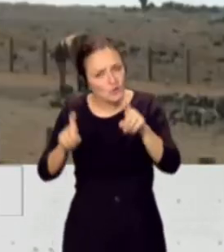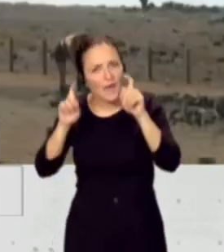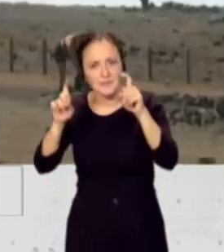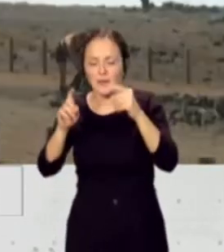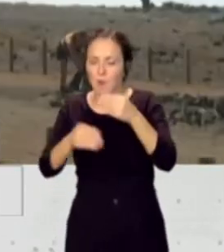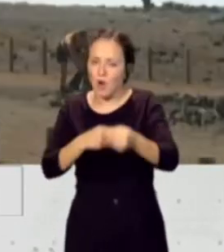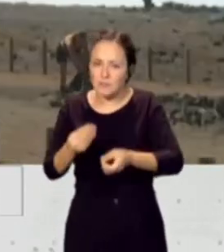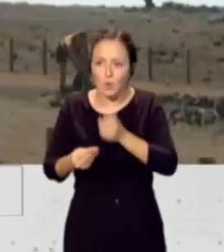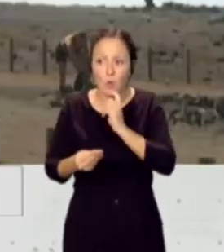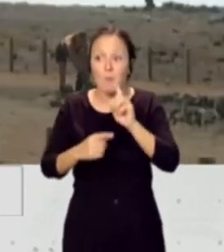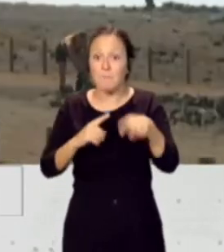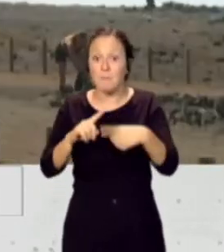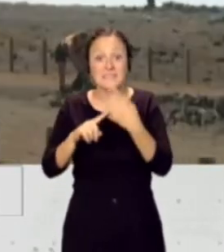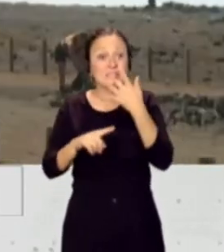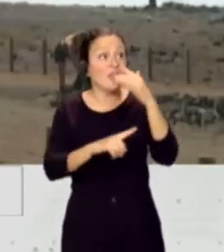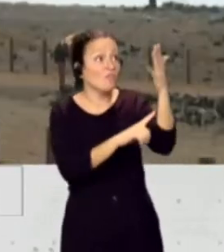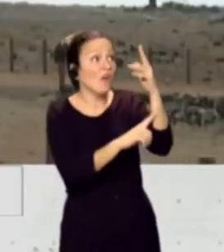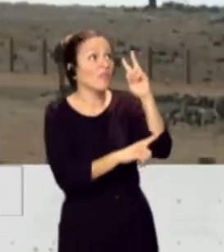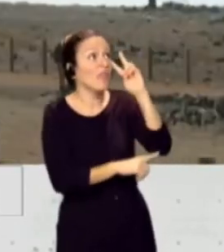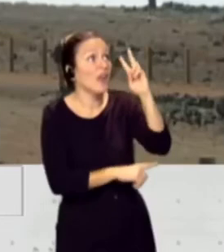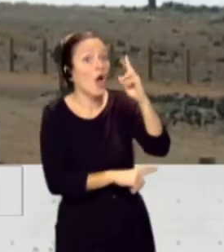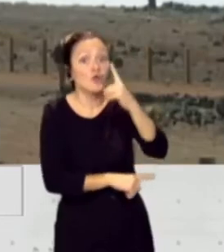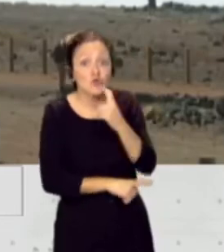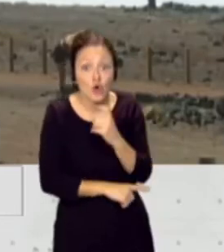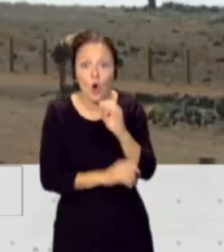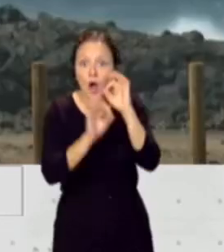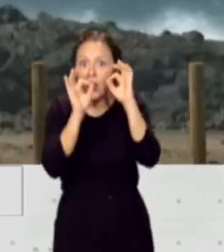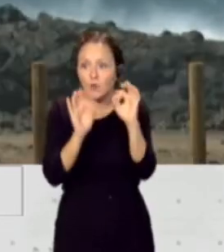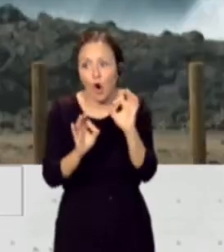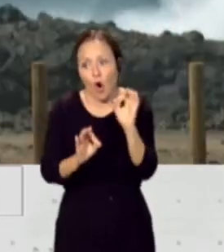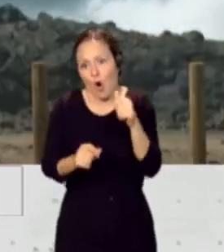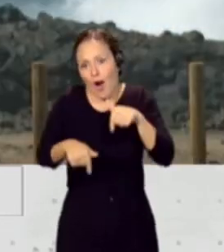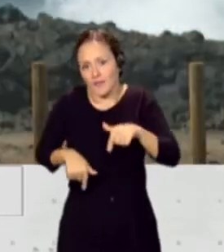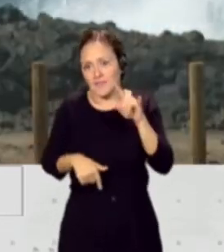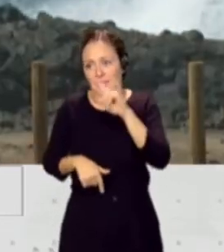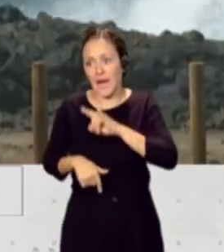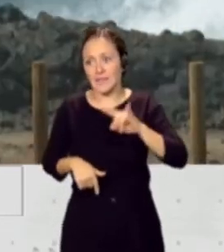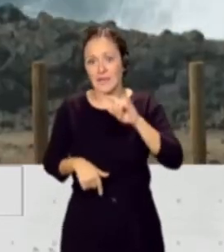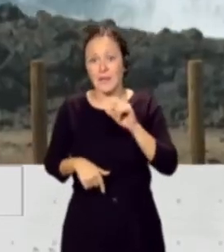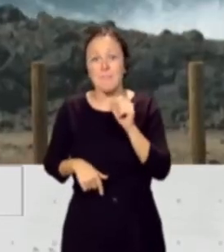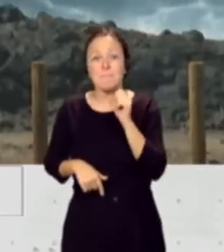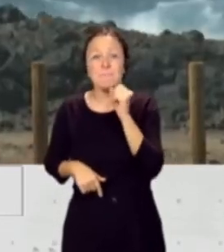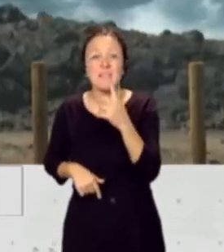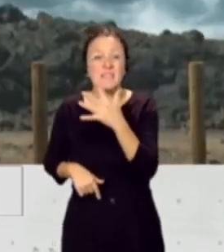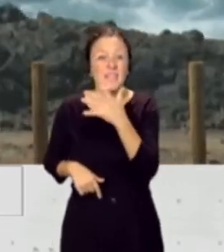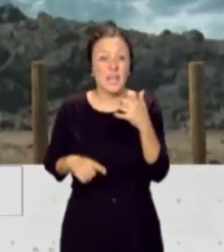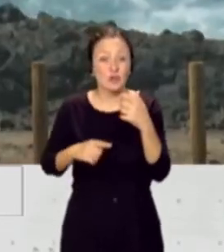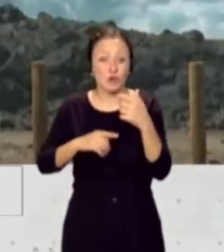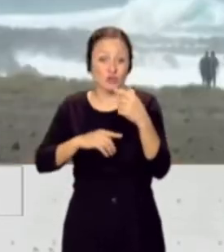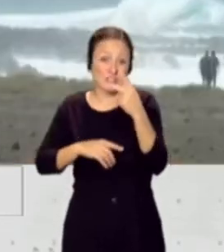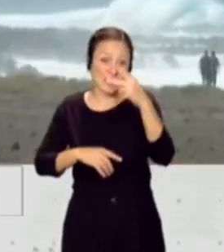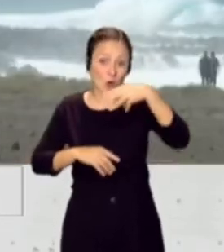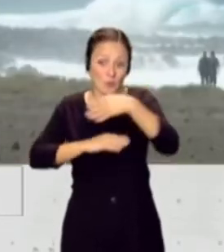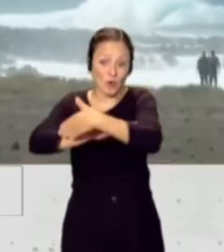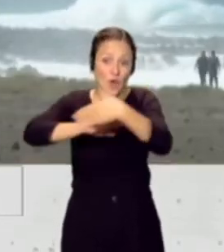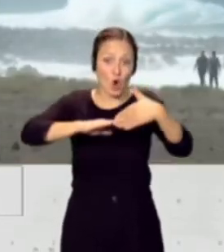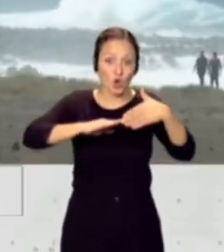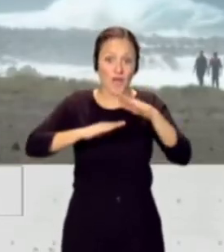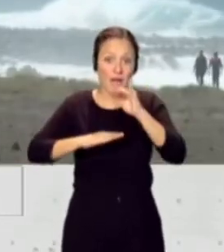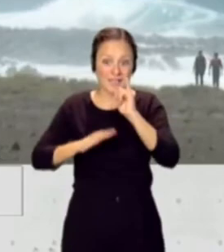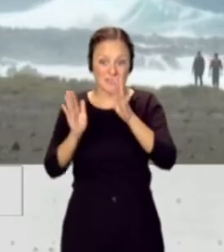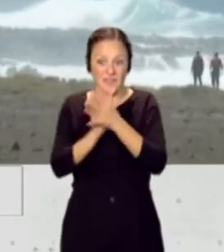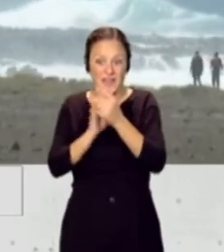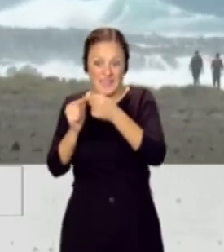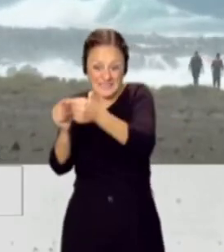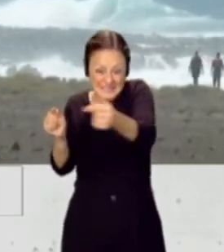todo si ven una bandera roja o en los casos de Canarias tiene 1500 kilómetros de costa 750 puntos